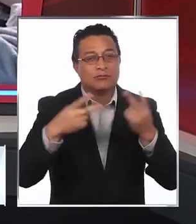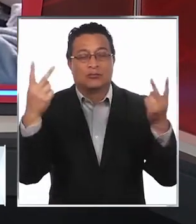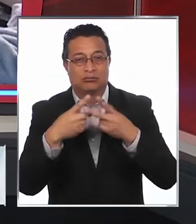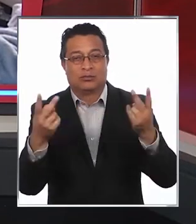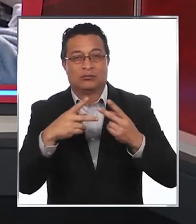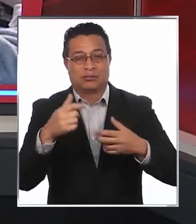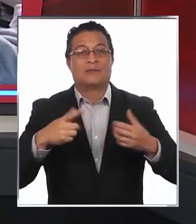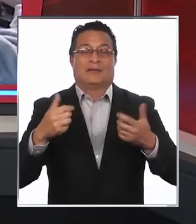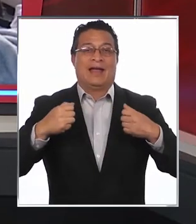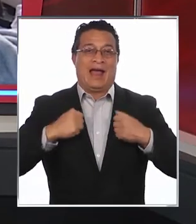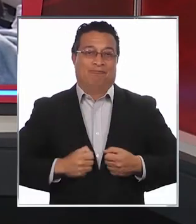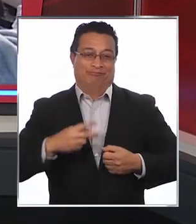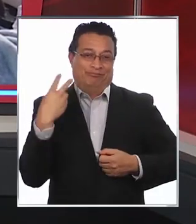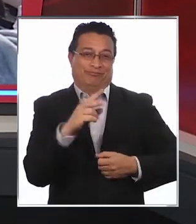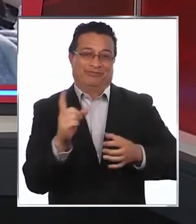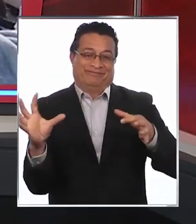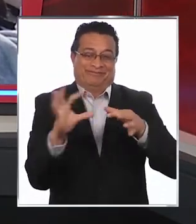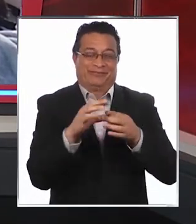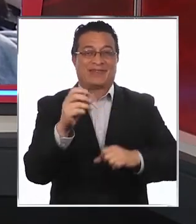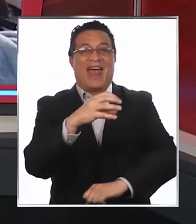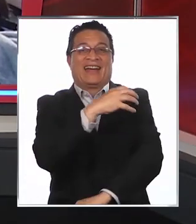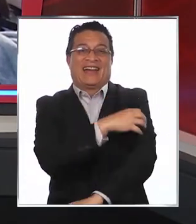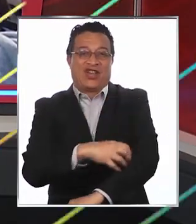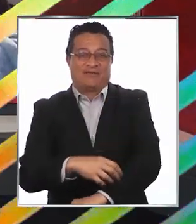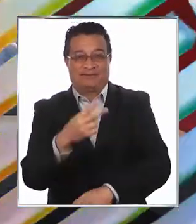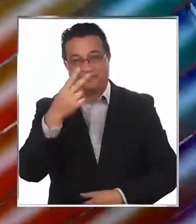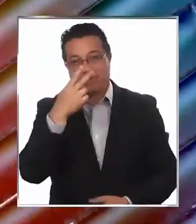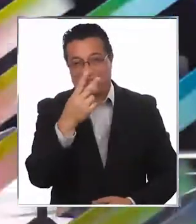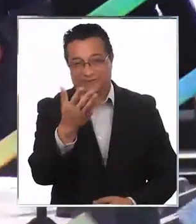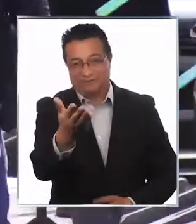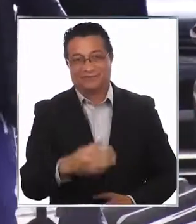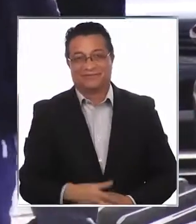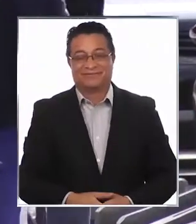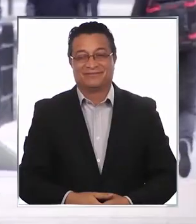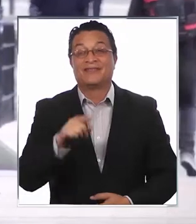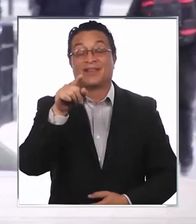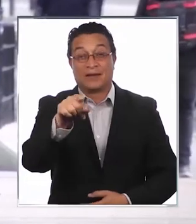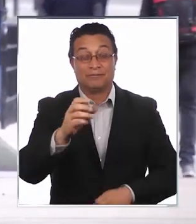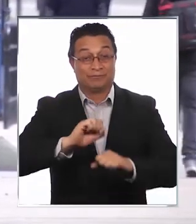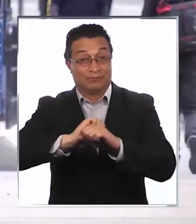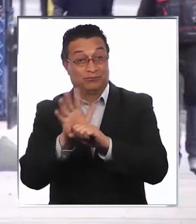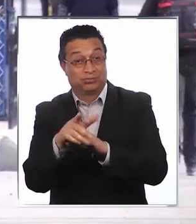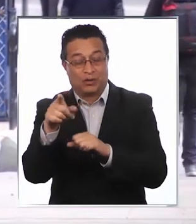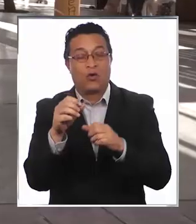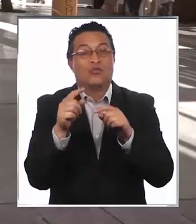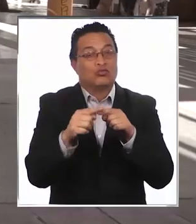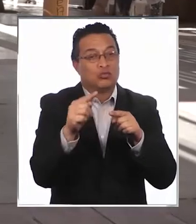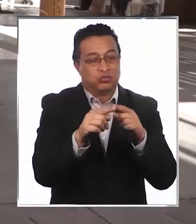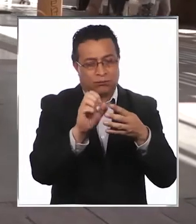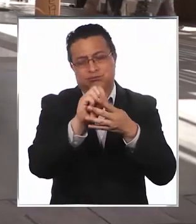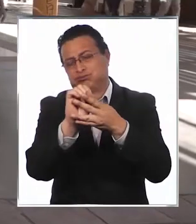llevan la camiseta regional. El informe es de Esteban Roa. La pandemia por COVID-19 ha generado una serie de